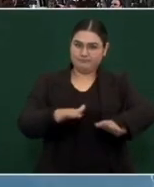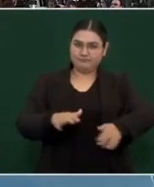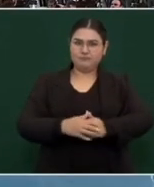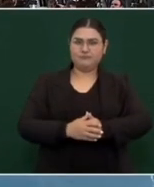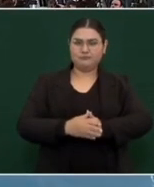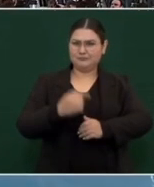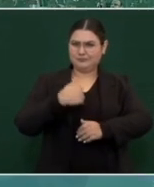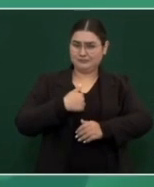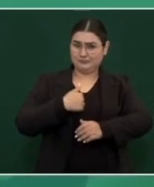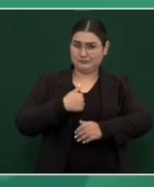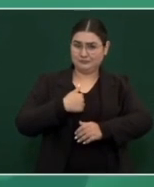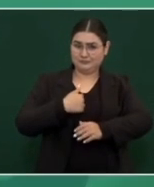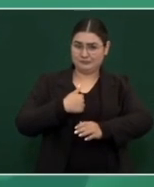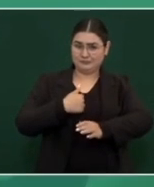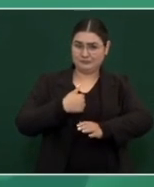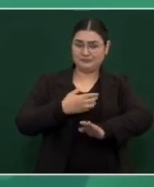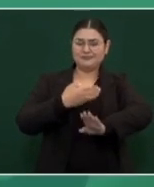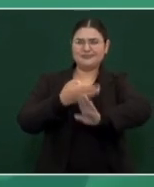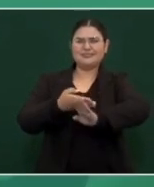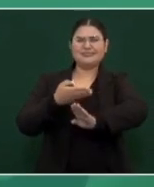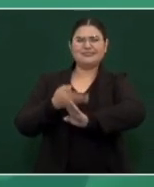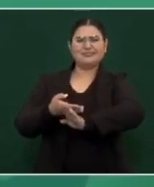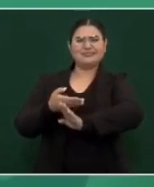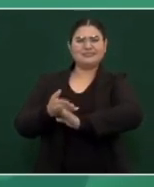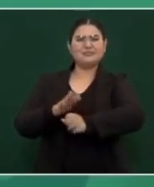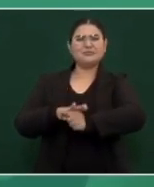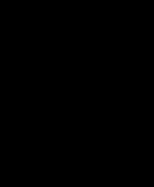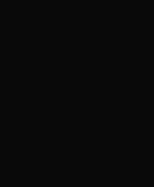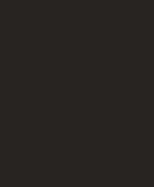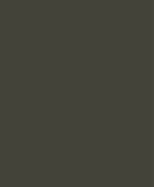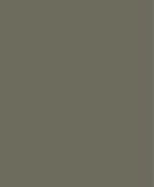Yo estoy en contra de esas estructuras de poder.